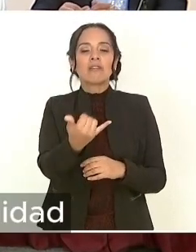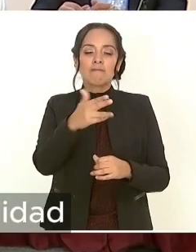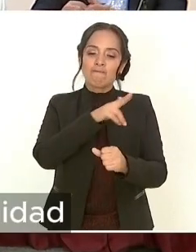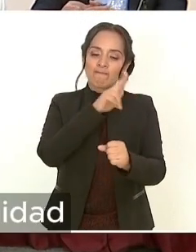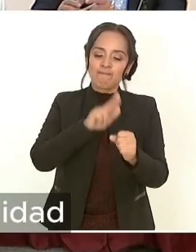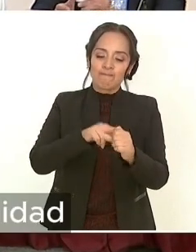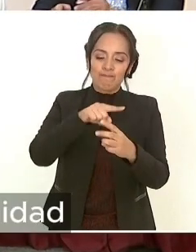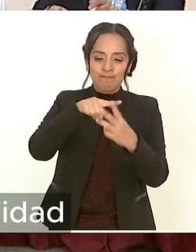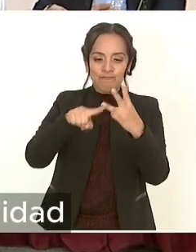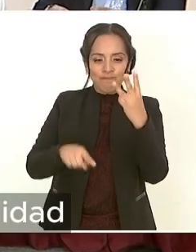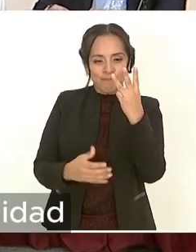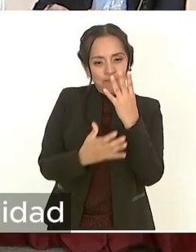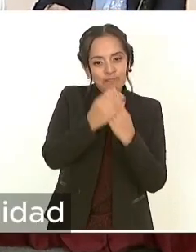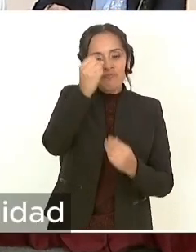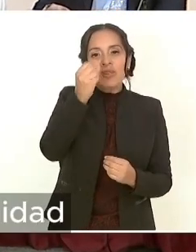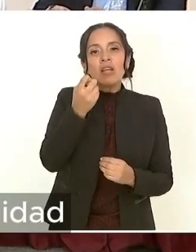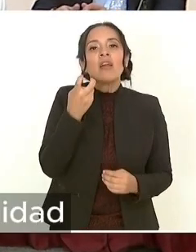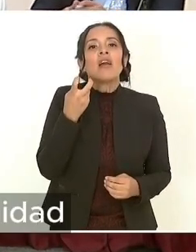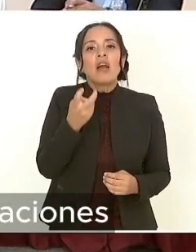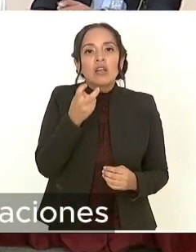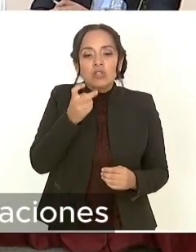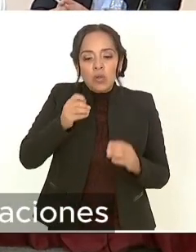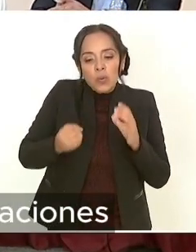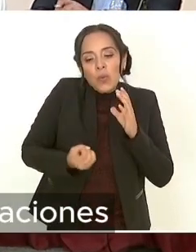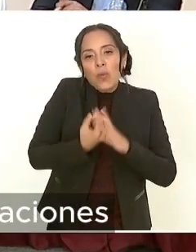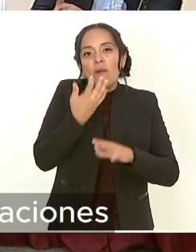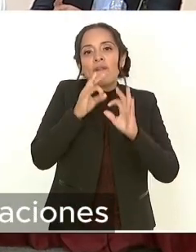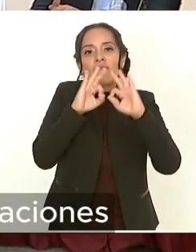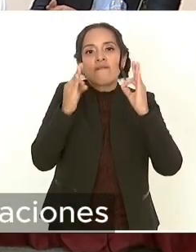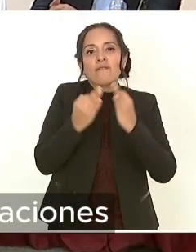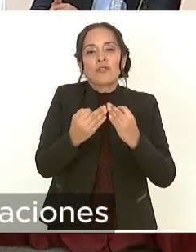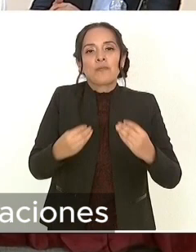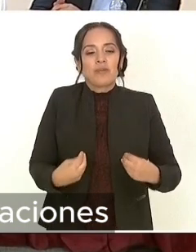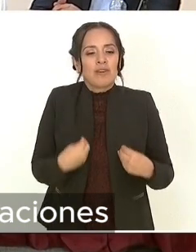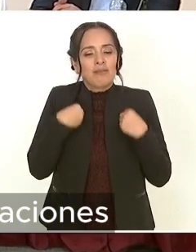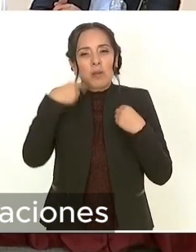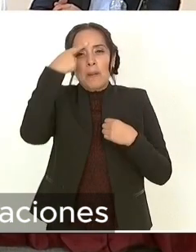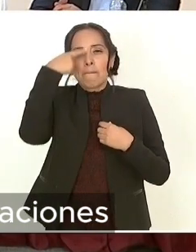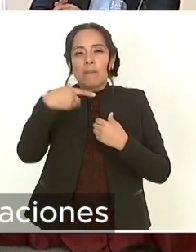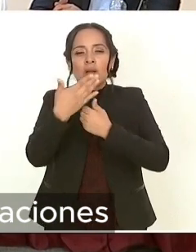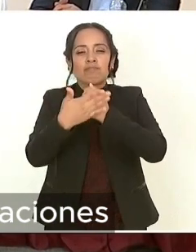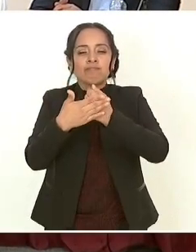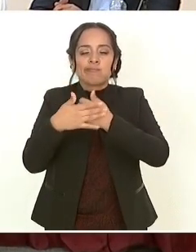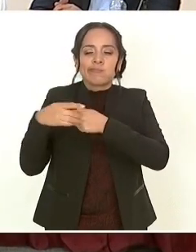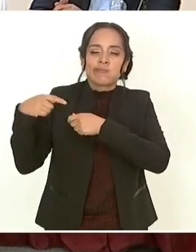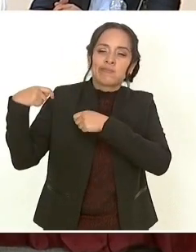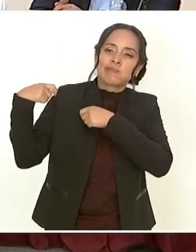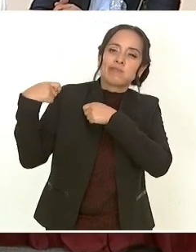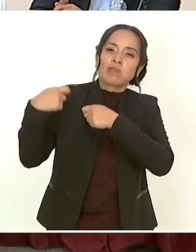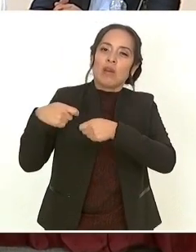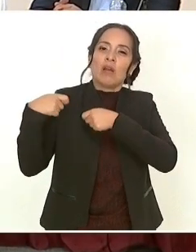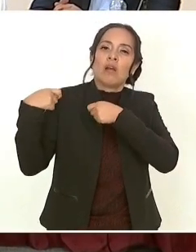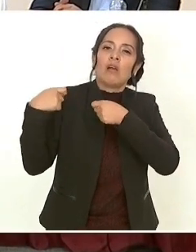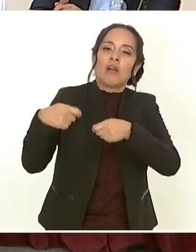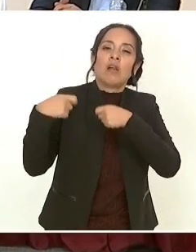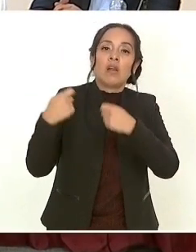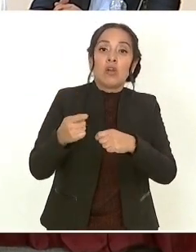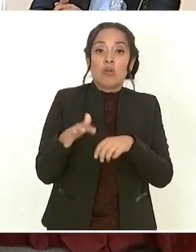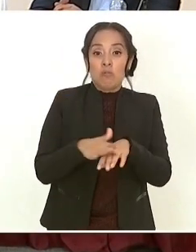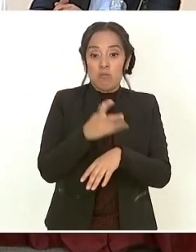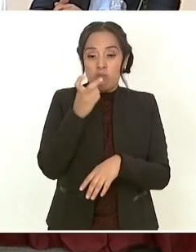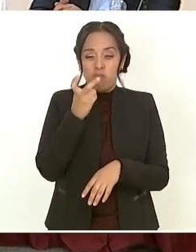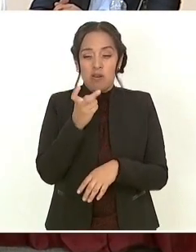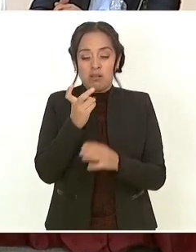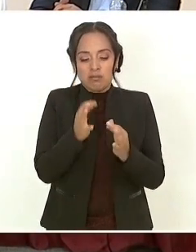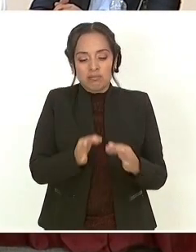Estamos construyendo una nueva modernidad y un modelo de vida para las próximas generaciones y por eso la importancia